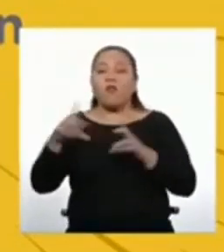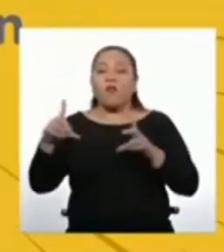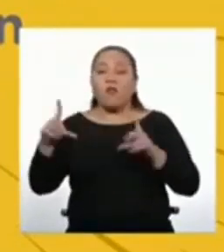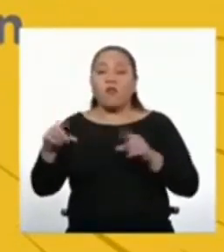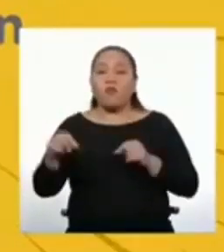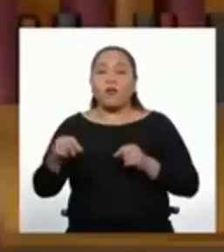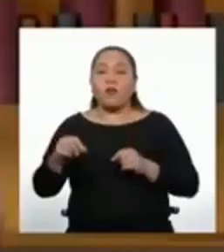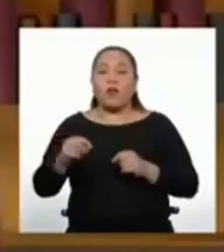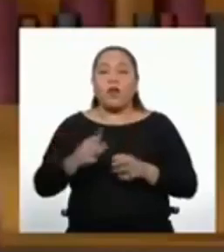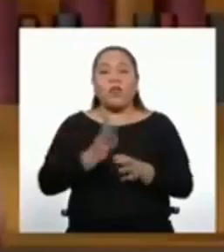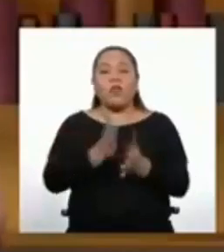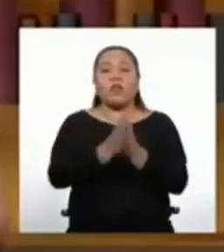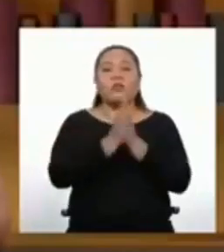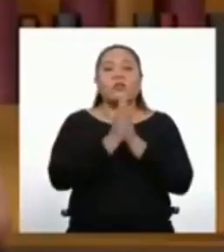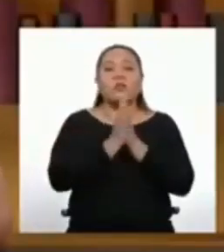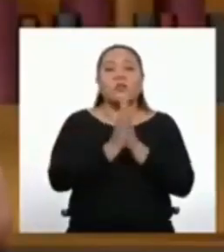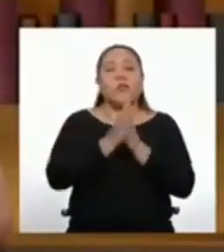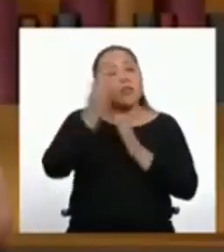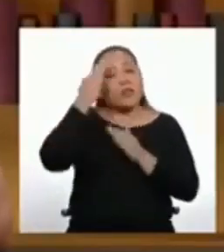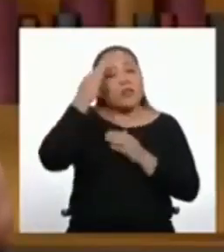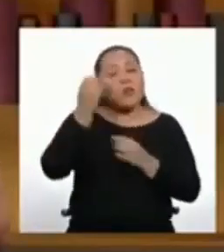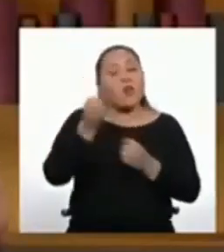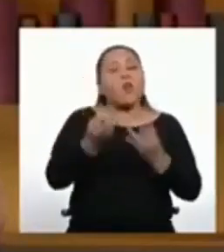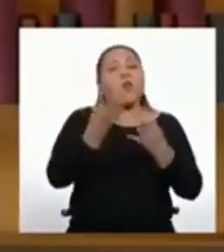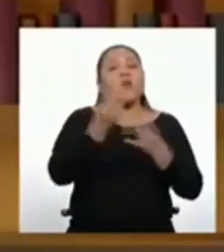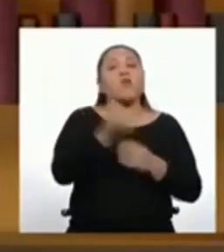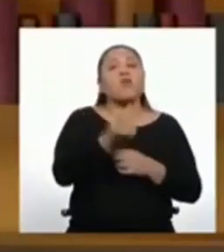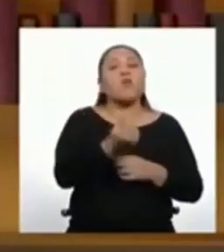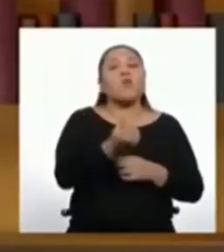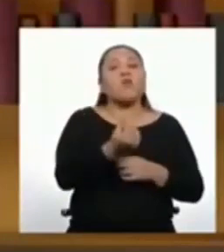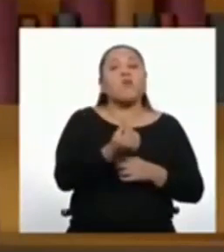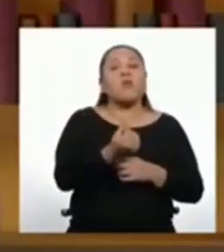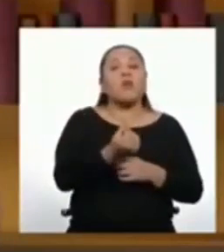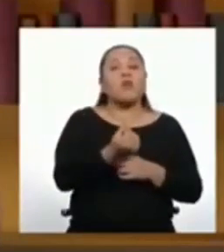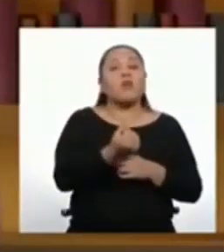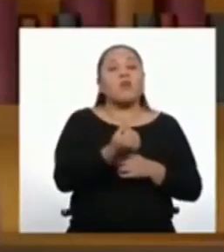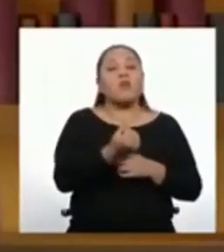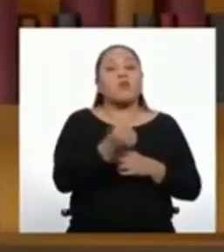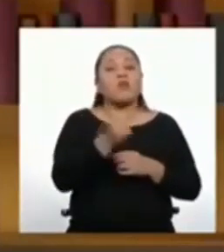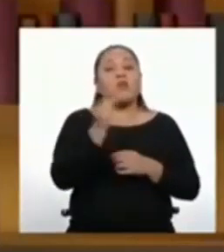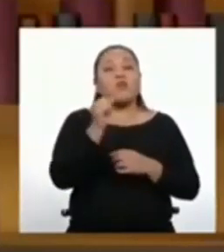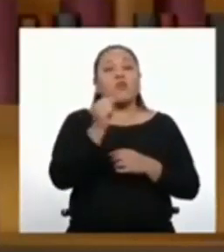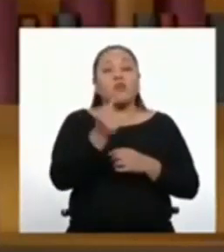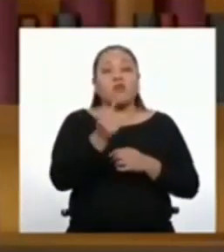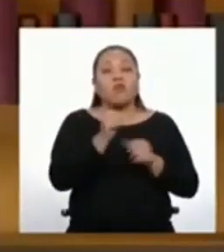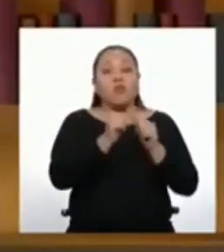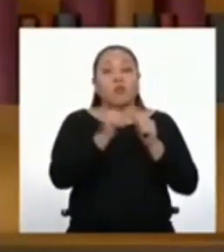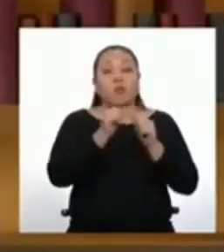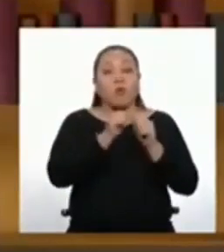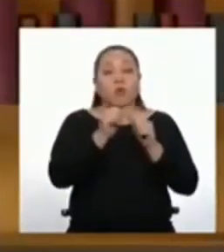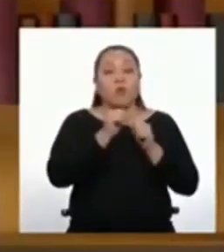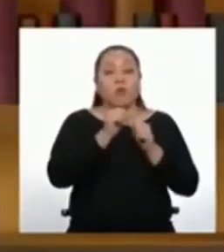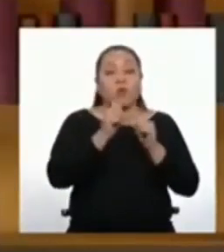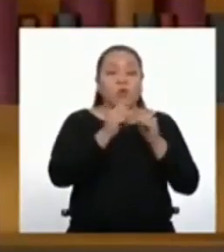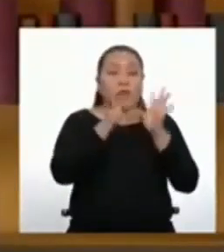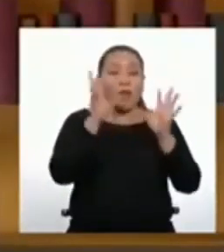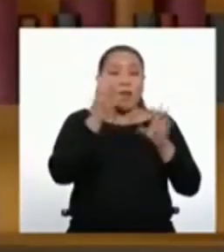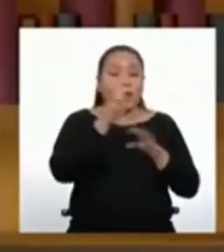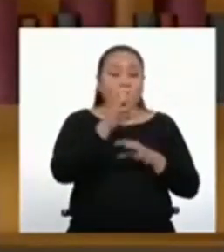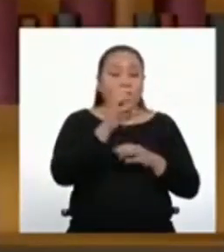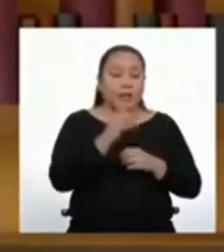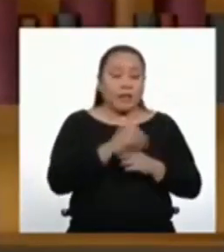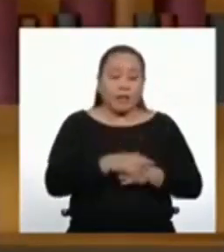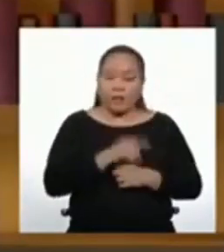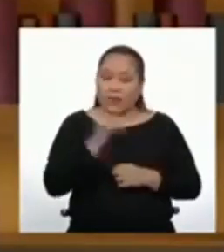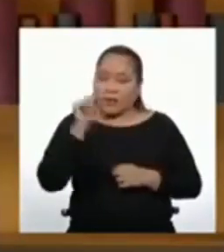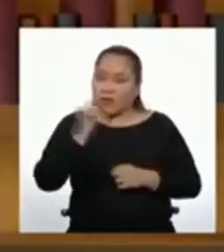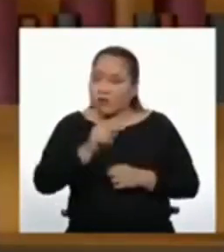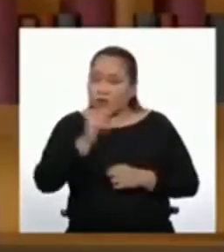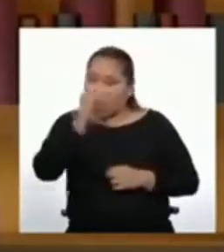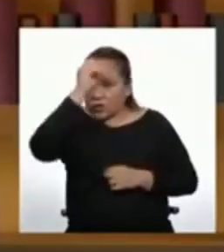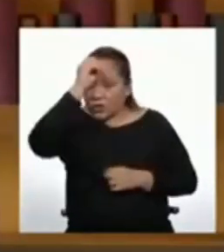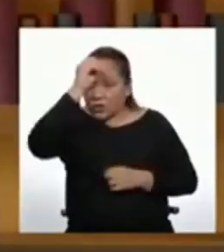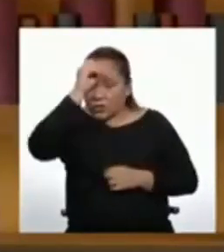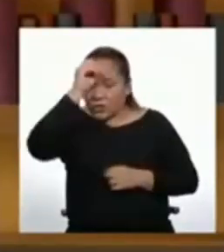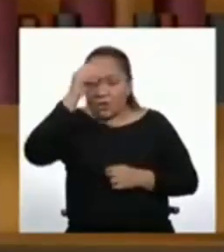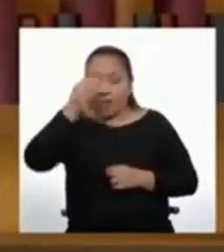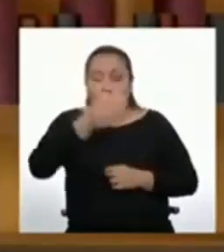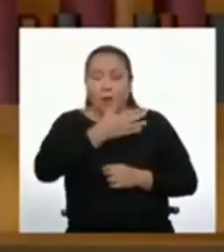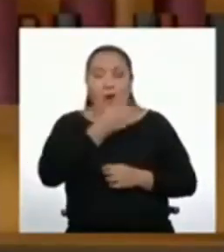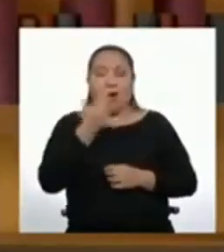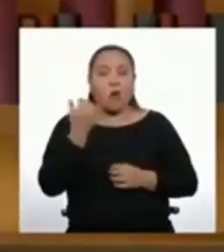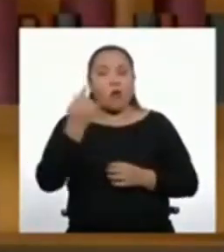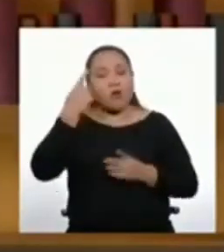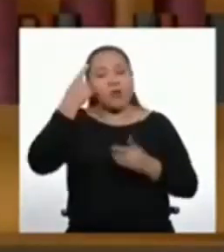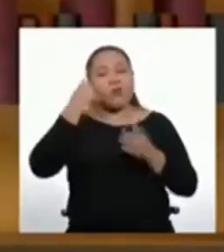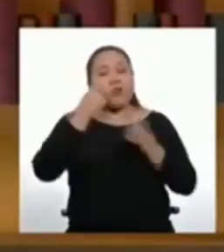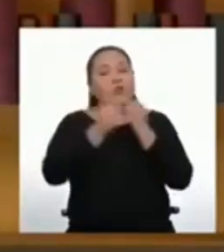nuestra progresión. Y ese es un dato que no tenemos. Exacto. Es por eso que la mejor decisión será